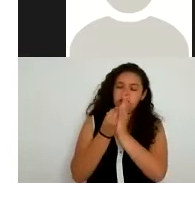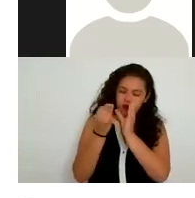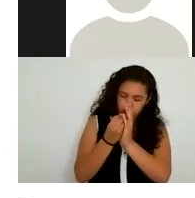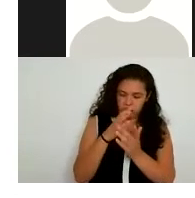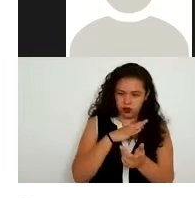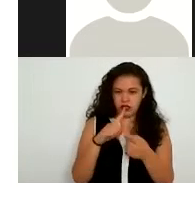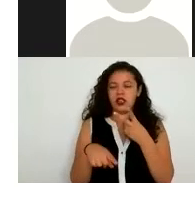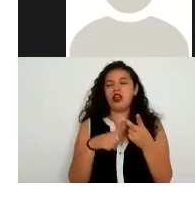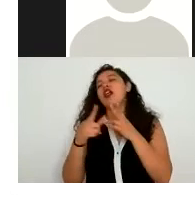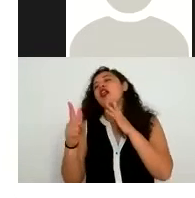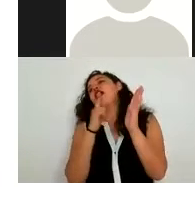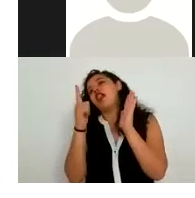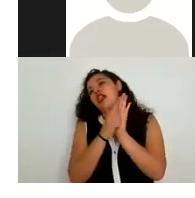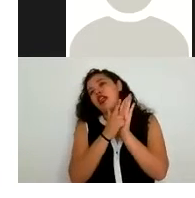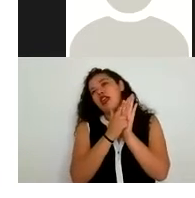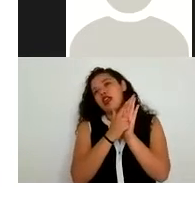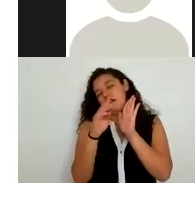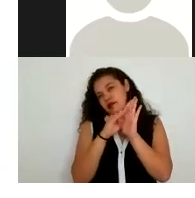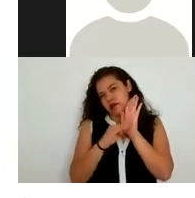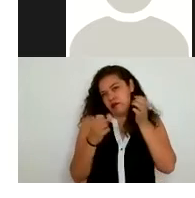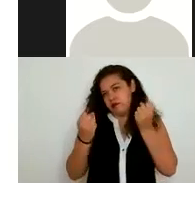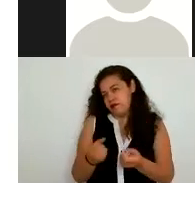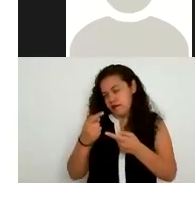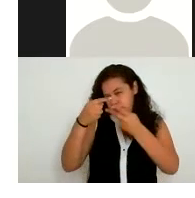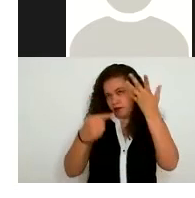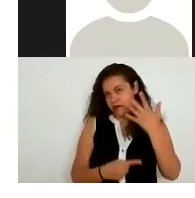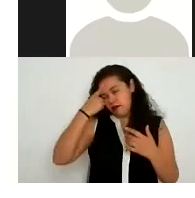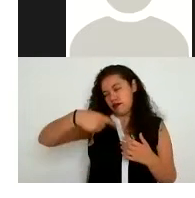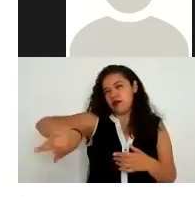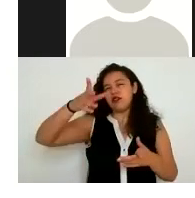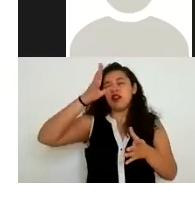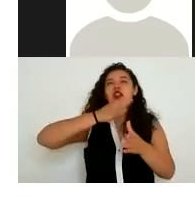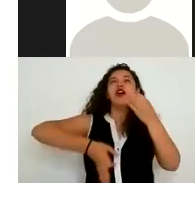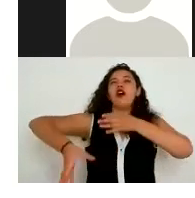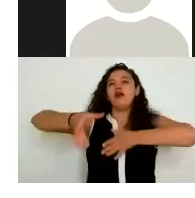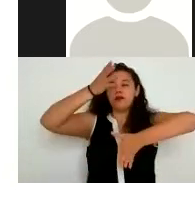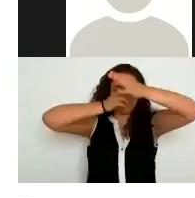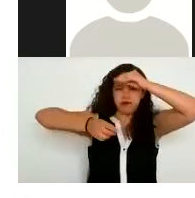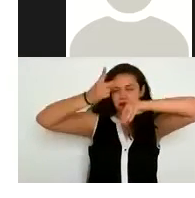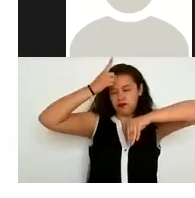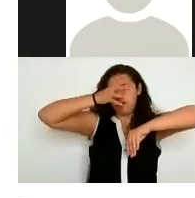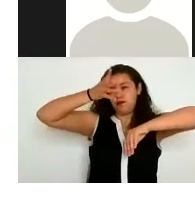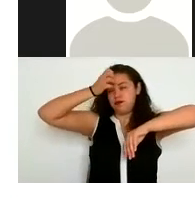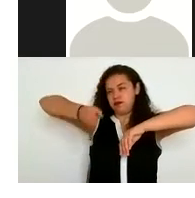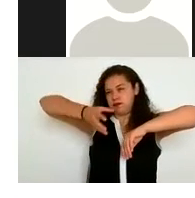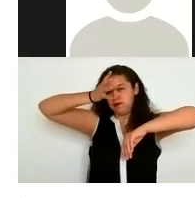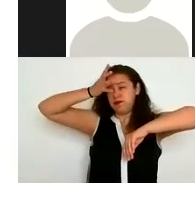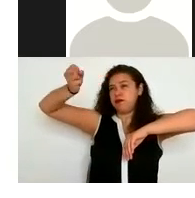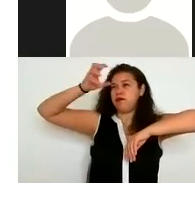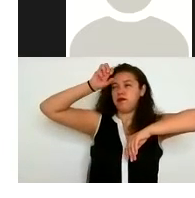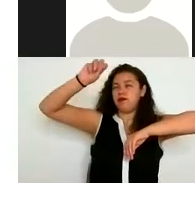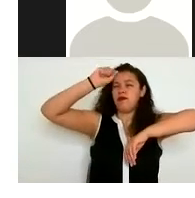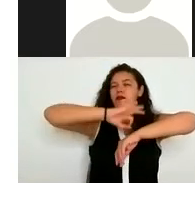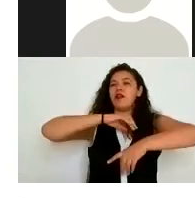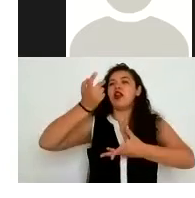ley de medidas de seguridad y demás para que vayan reforzando mucho este concepto y si se puede hacer al interior de las